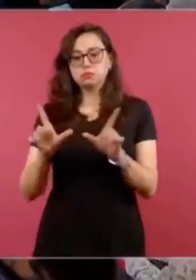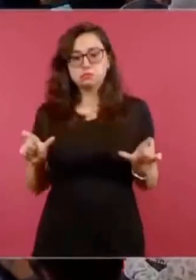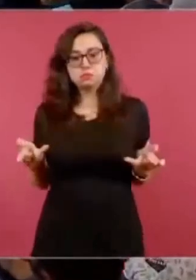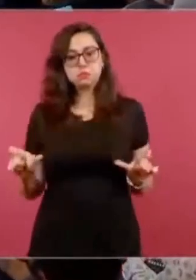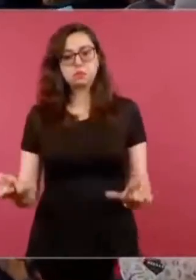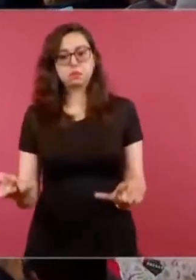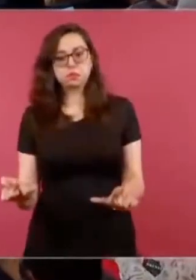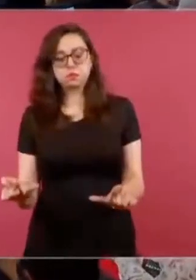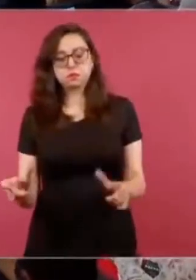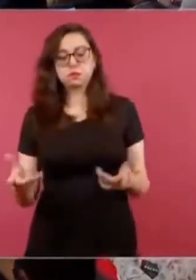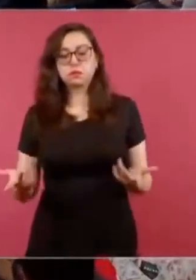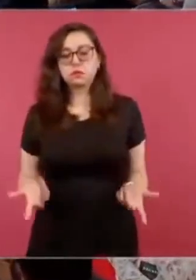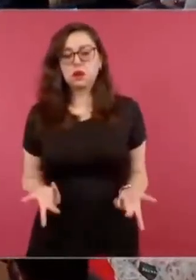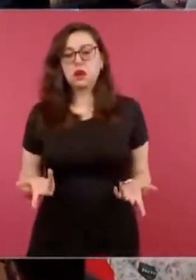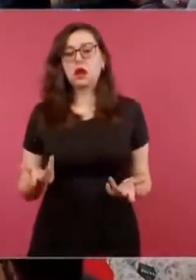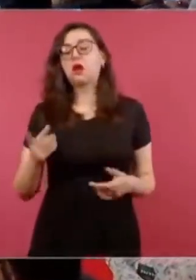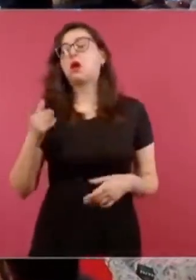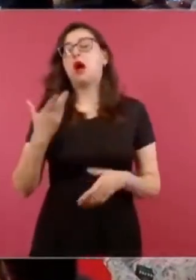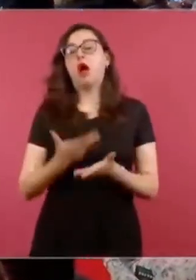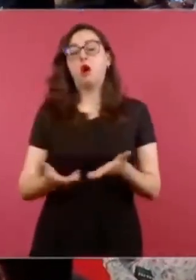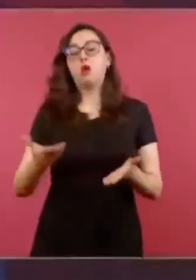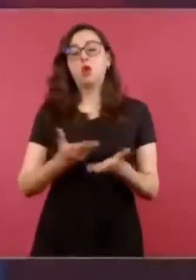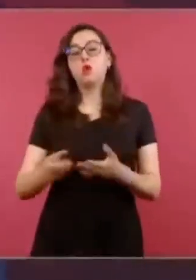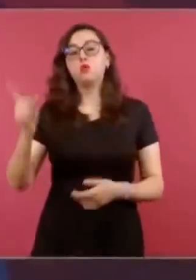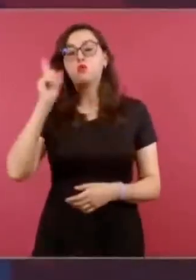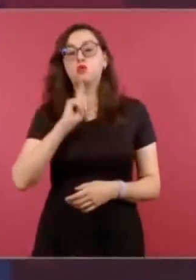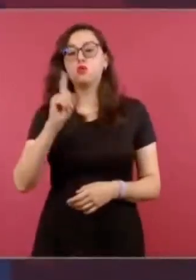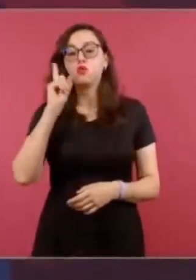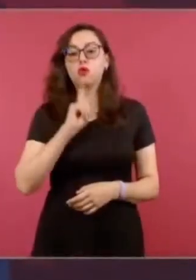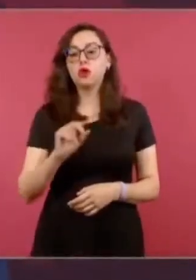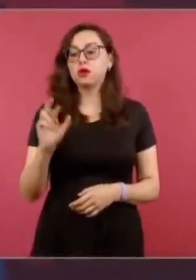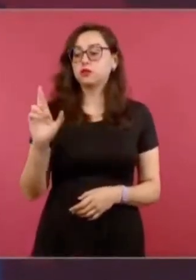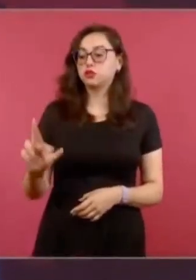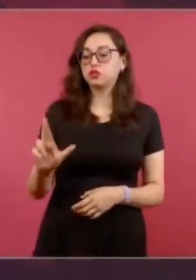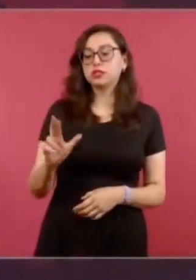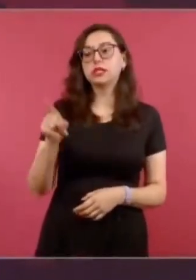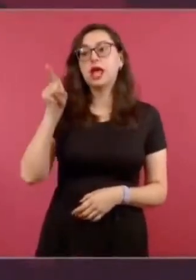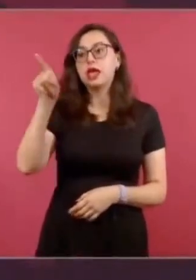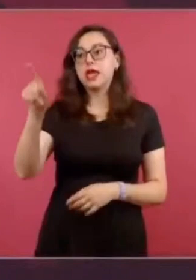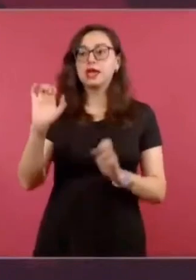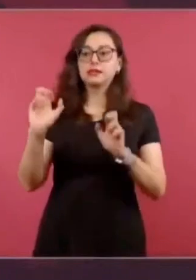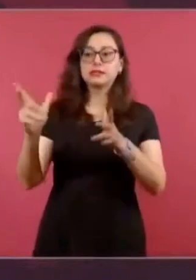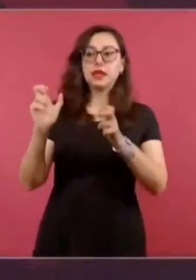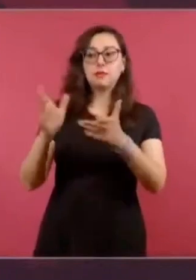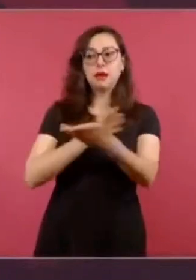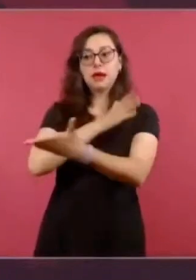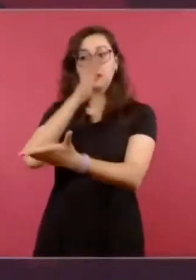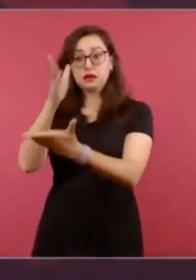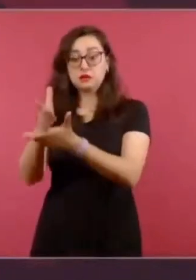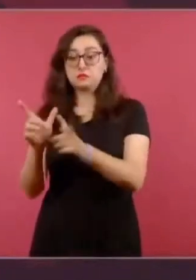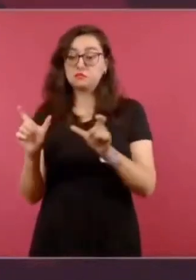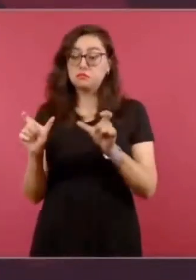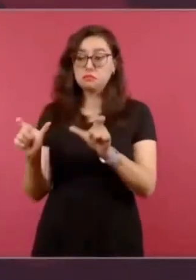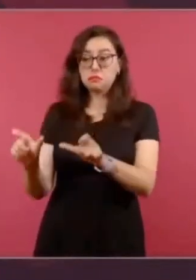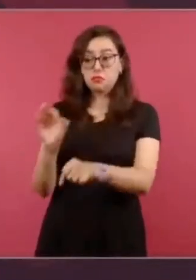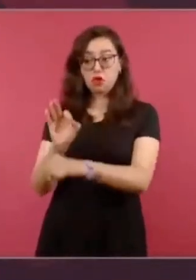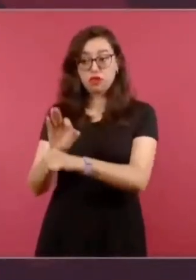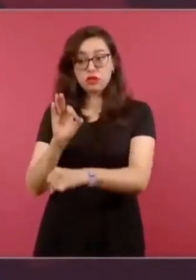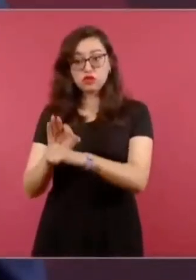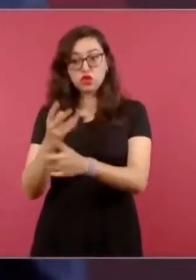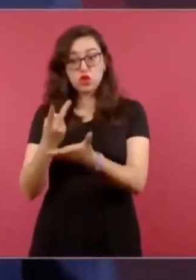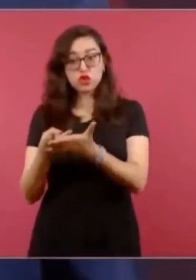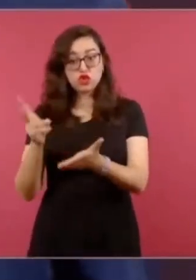Ya se habló de eso bastante y yo sigo sosteniendo que